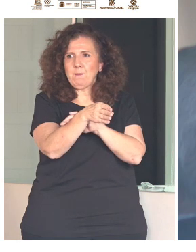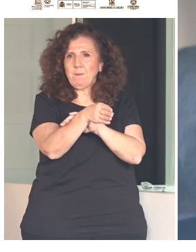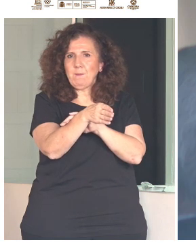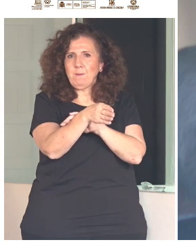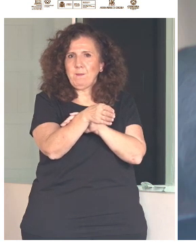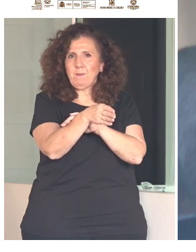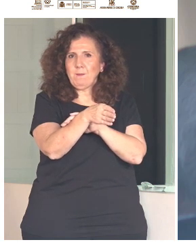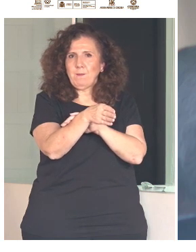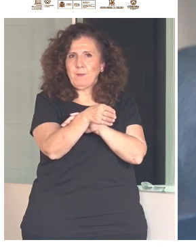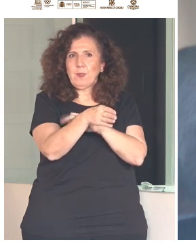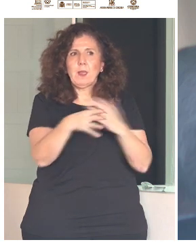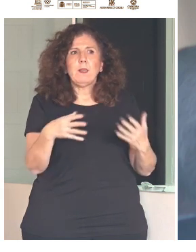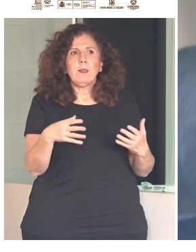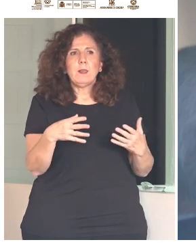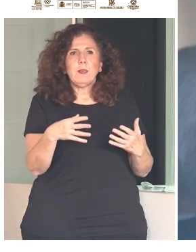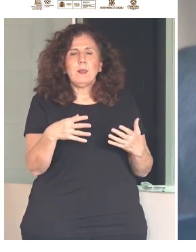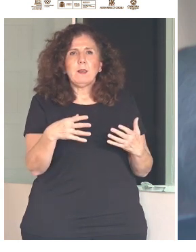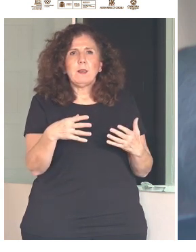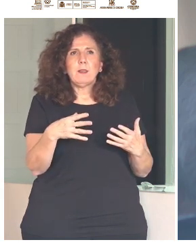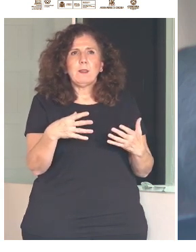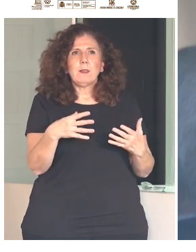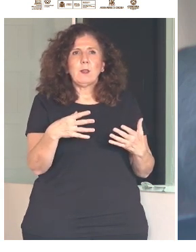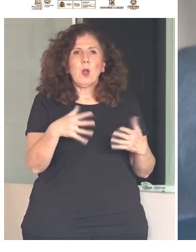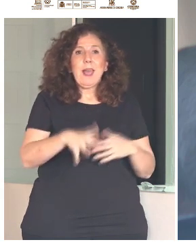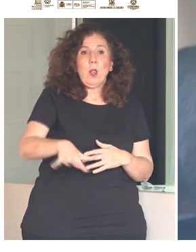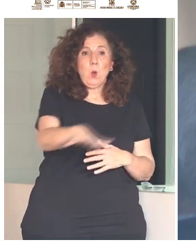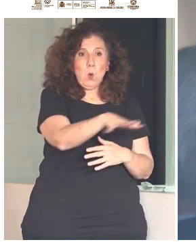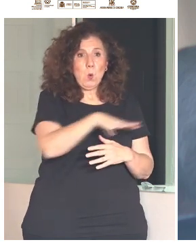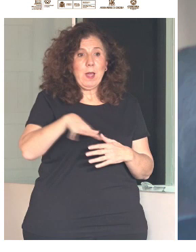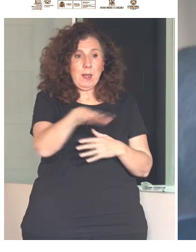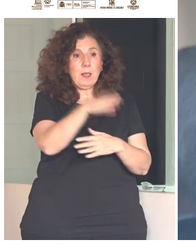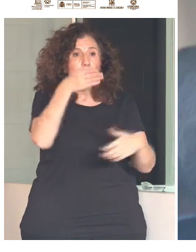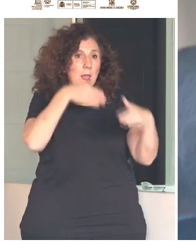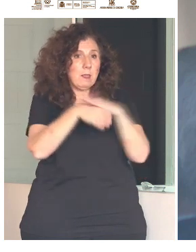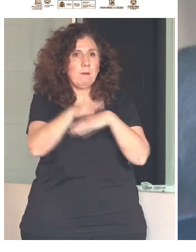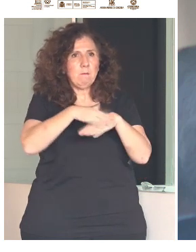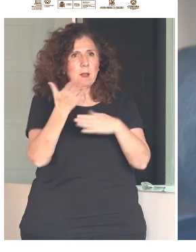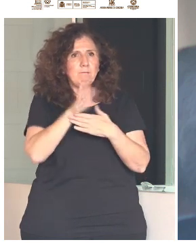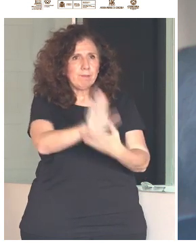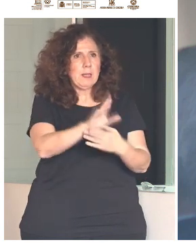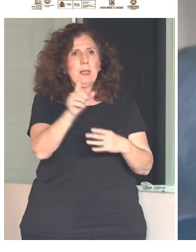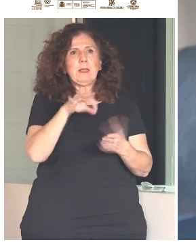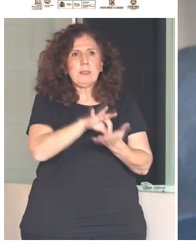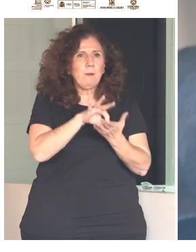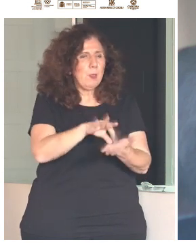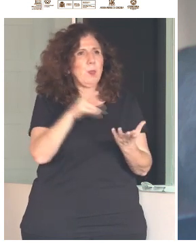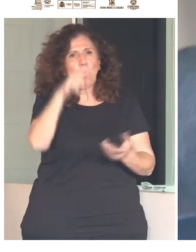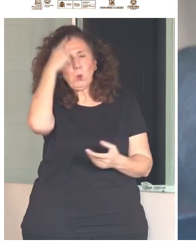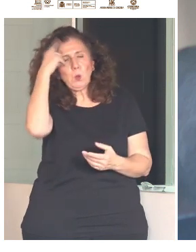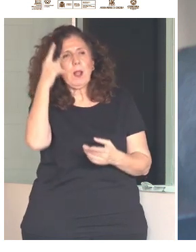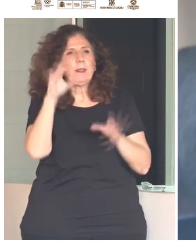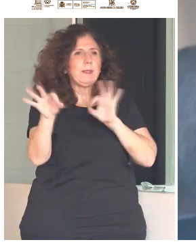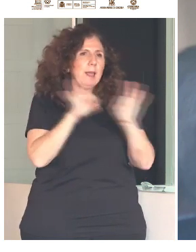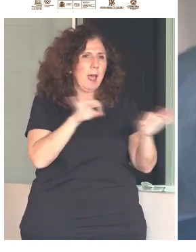Tengan acceso a lugares donde se ofrecen representaciones, servicios culturales, como teatros, cines,